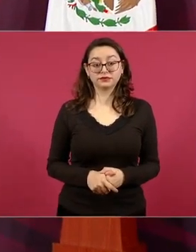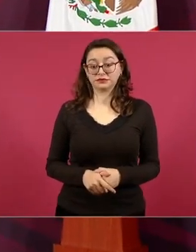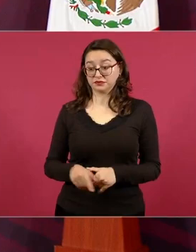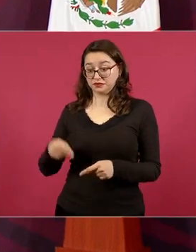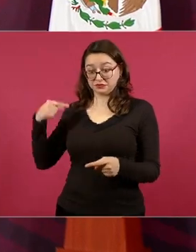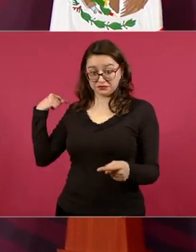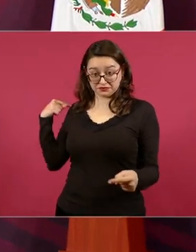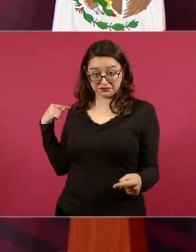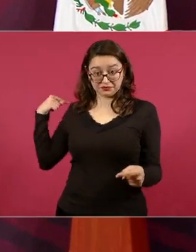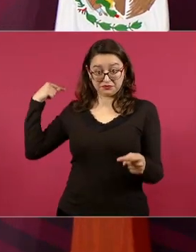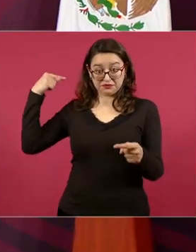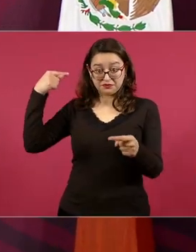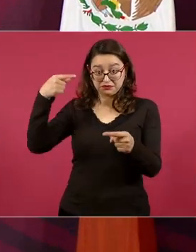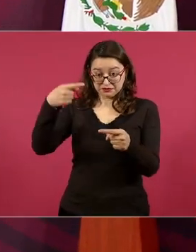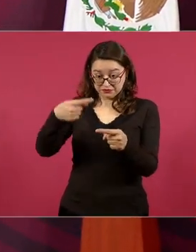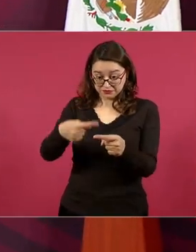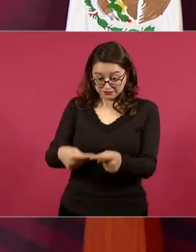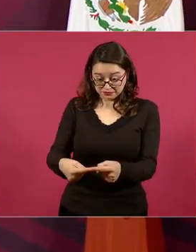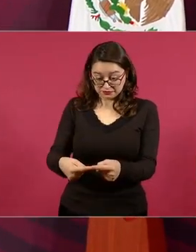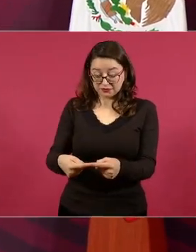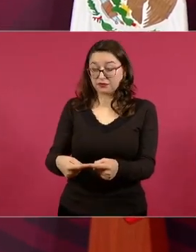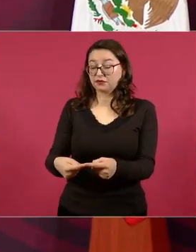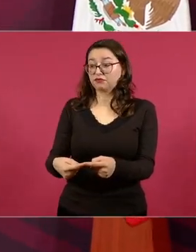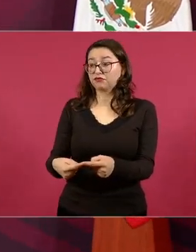que hayan resuelto